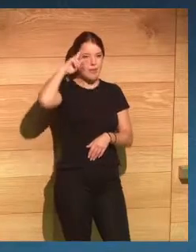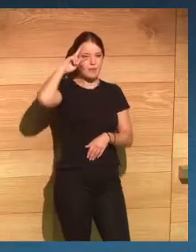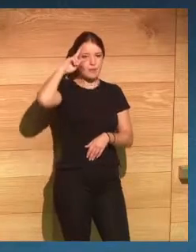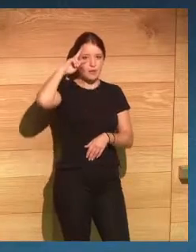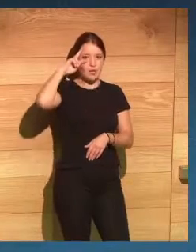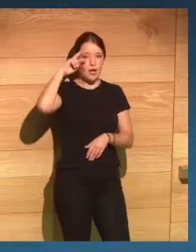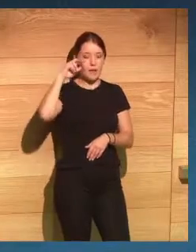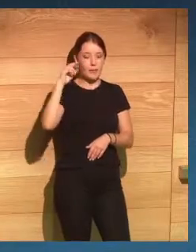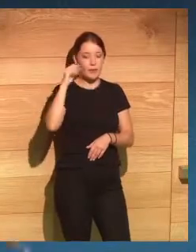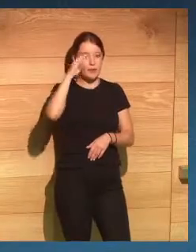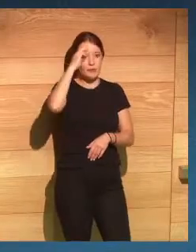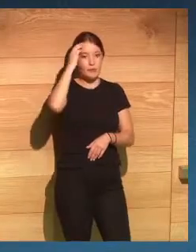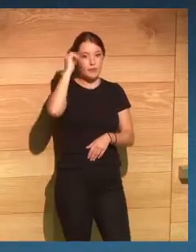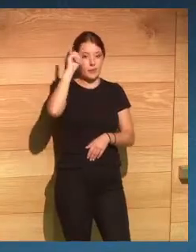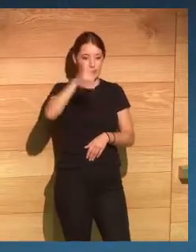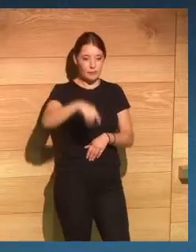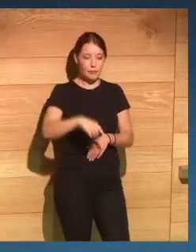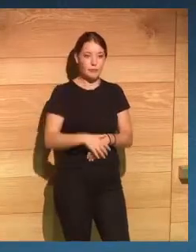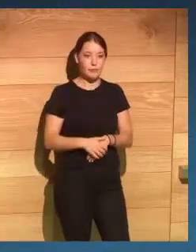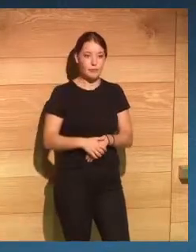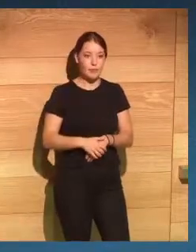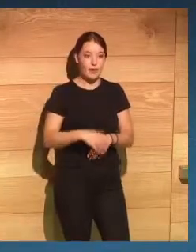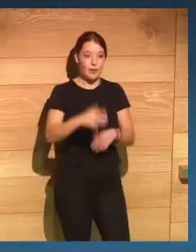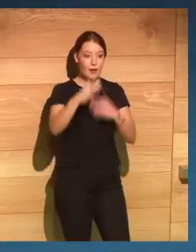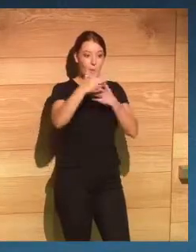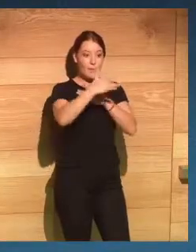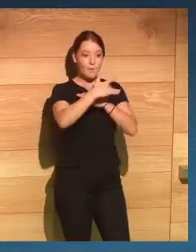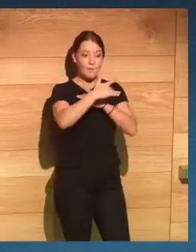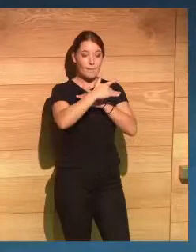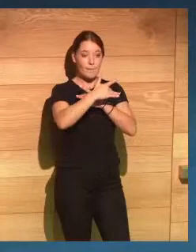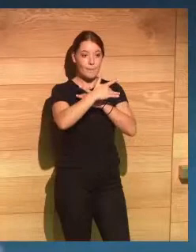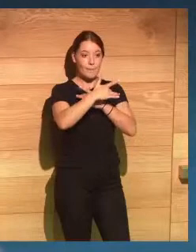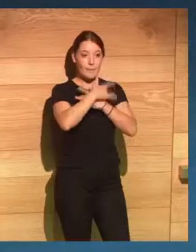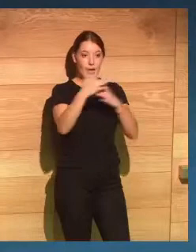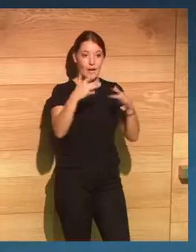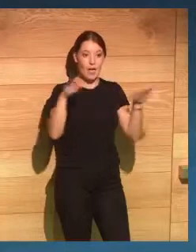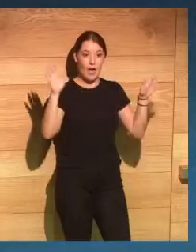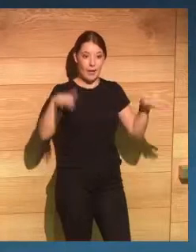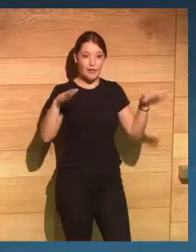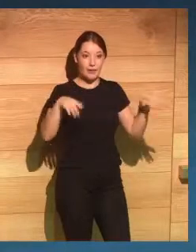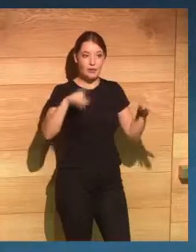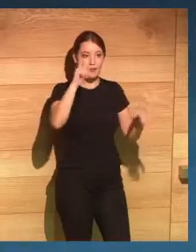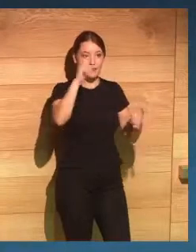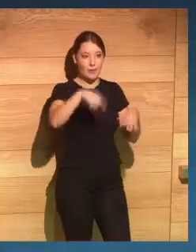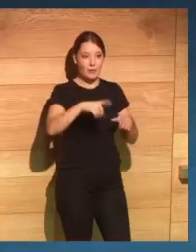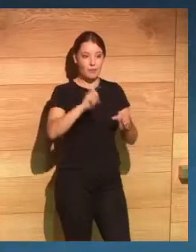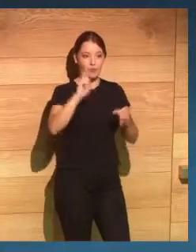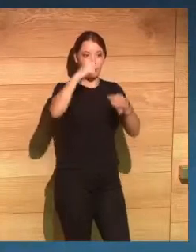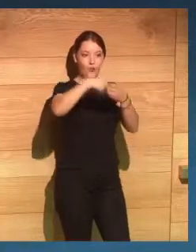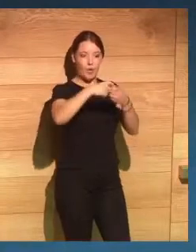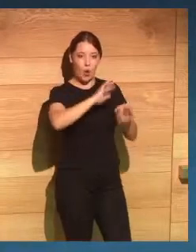Legal Tech y la última incorporación que ha sido María Gélez Sallé en un momento que abandonó ya su puesto como